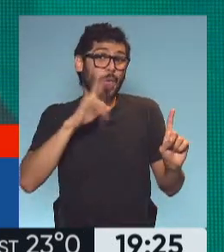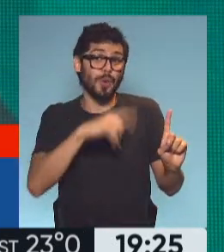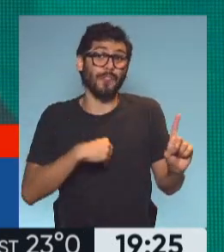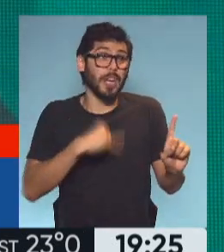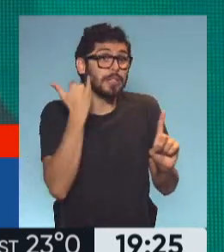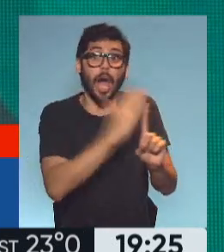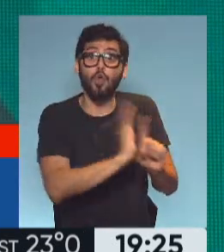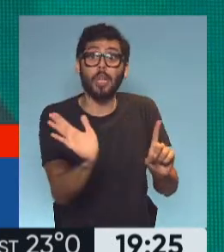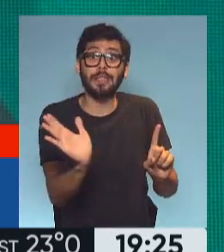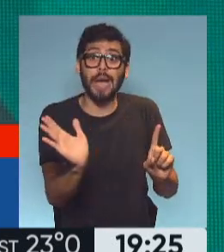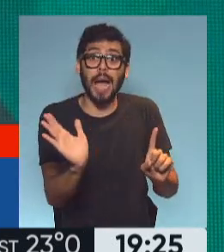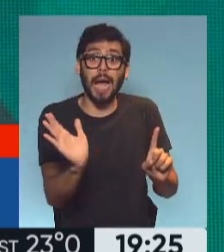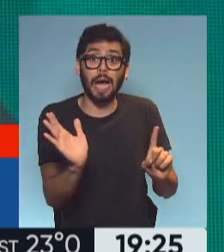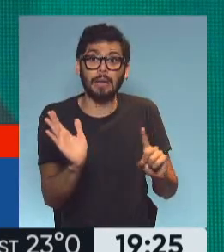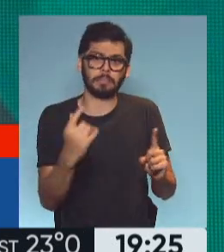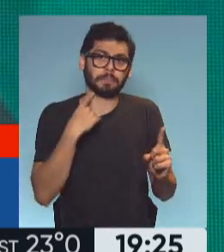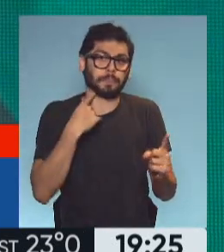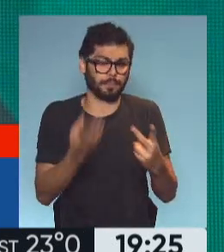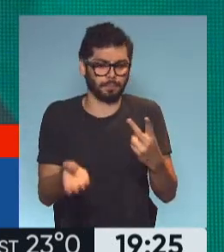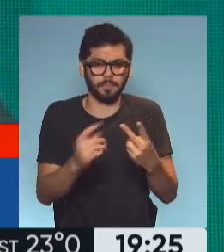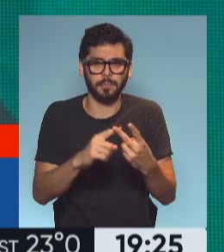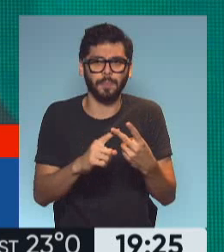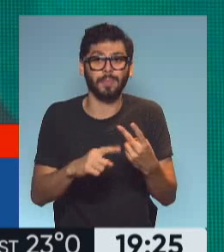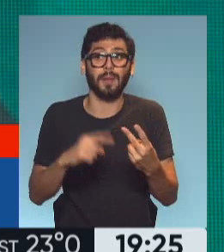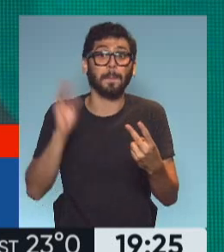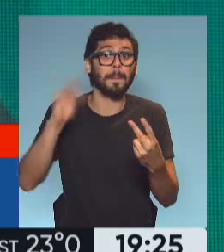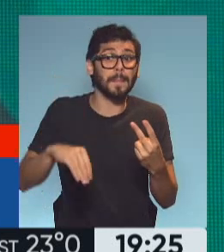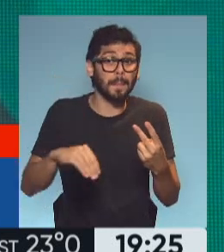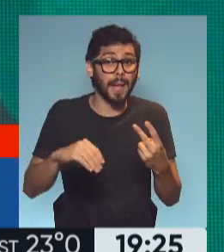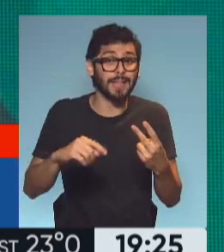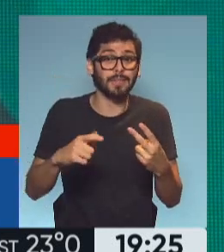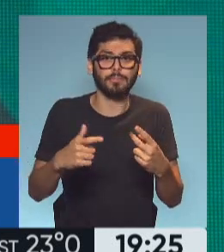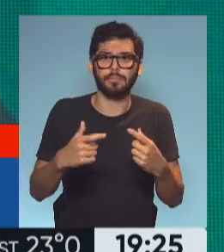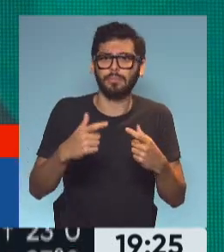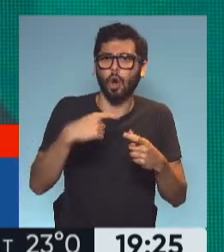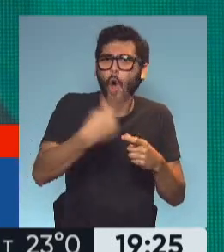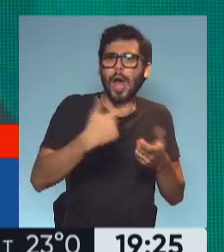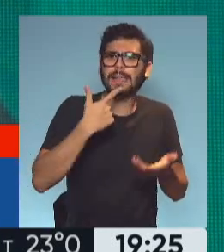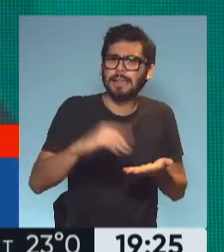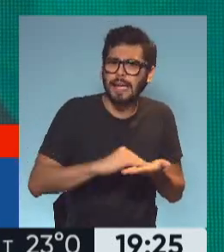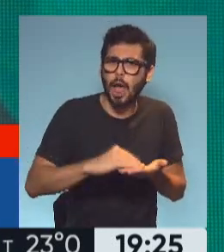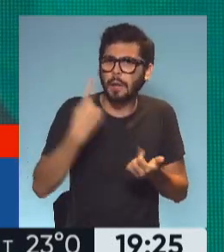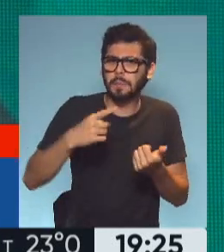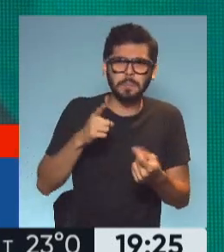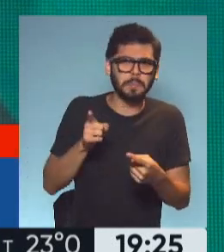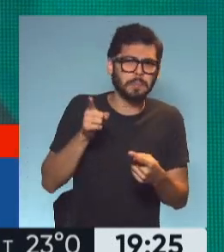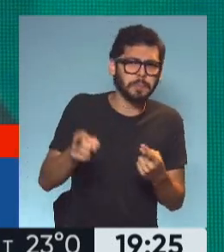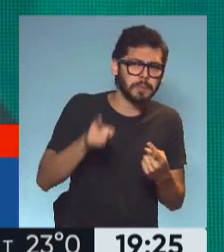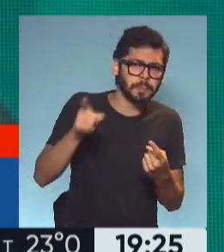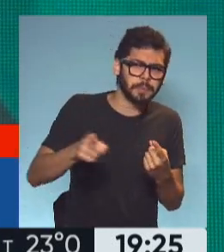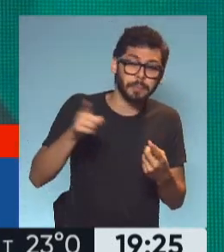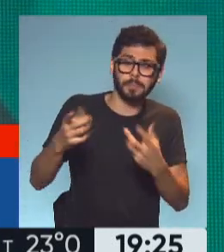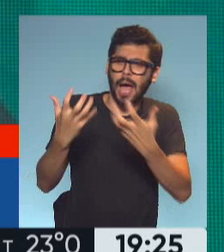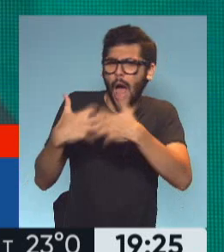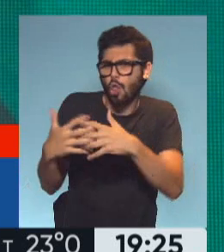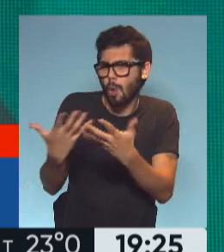¿de dónde podía sostenerse? Si encima empezaron a erosionarlo diplomáticos, senadores y demás, su salida